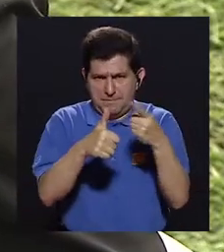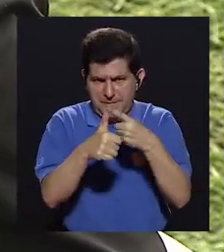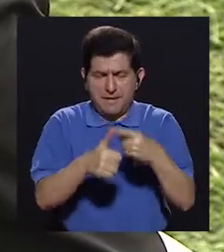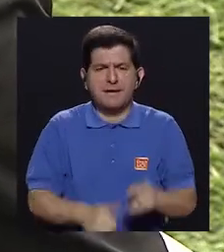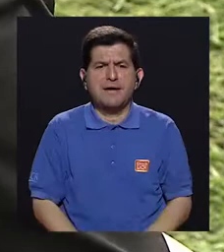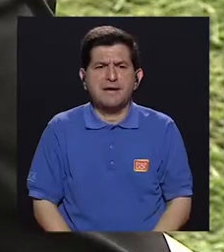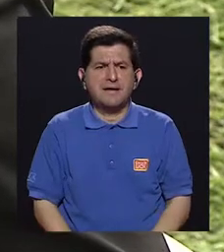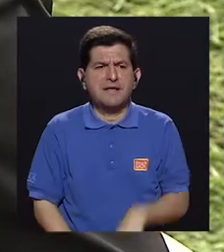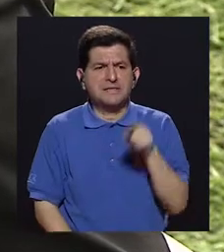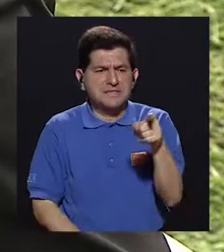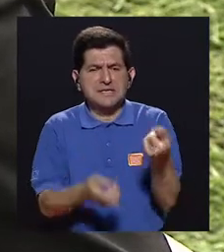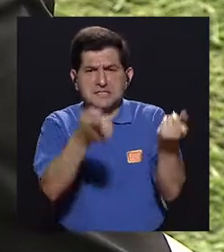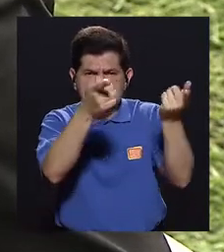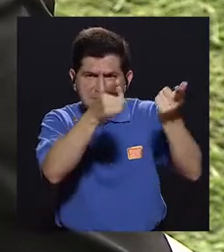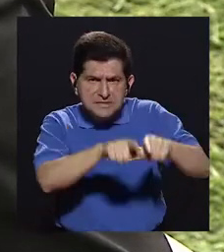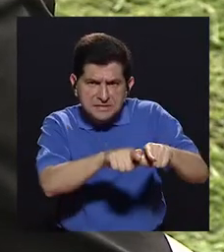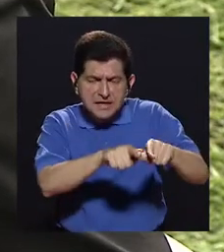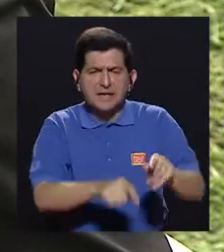causas eran